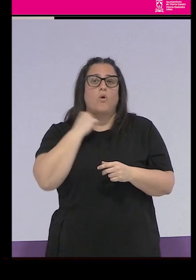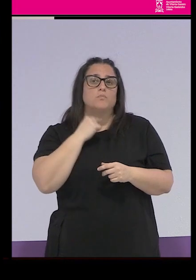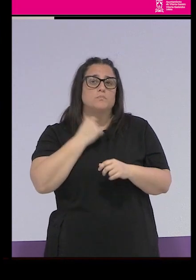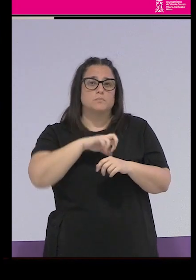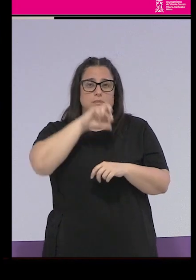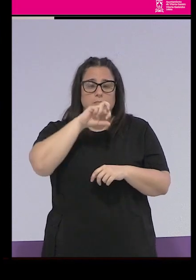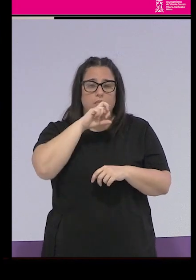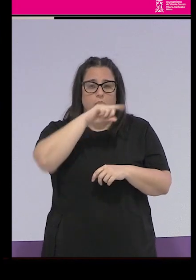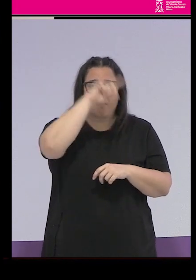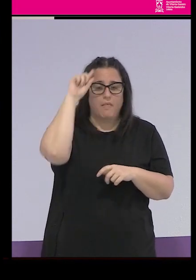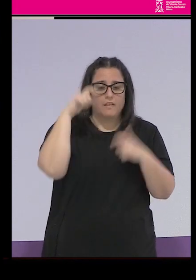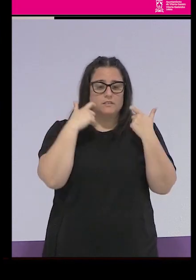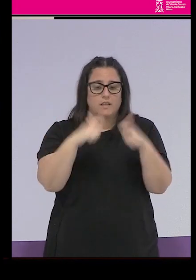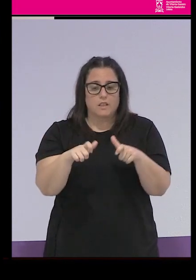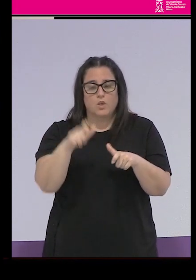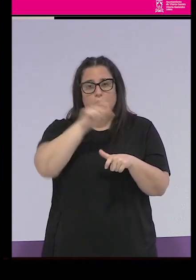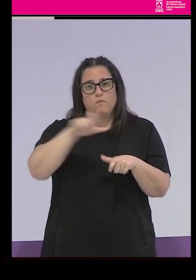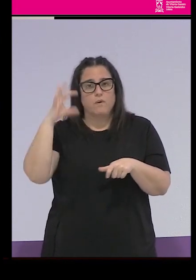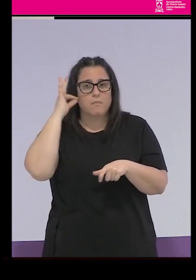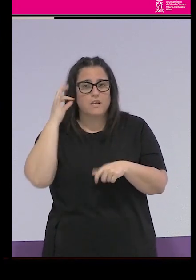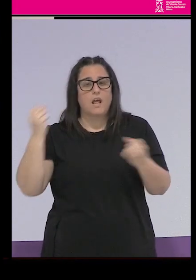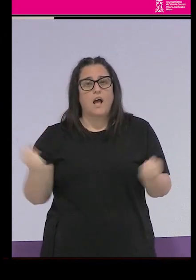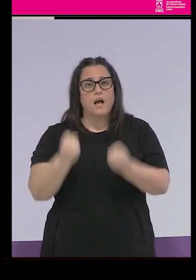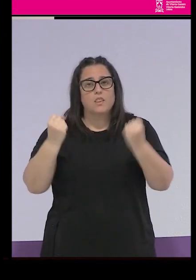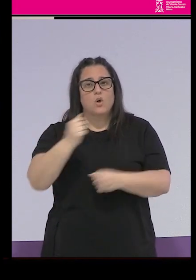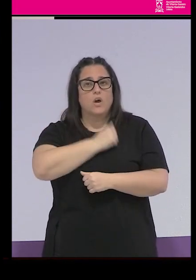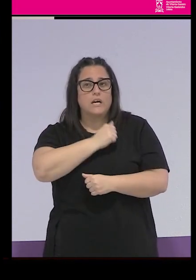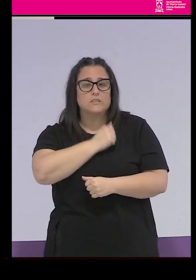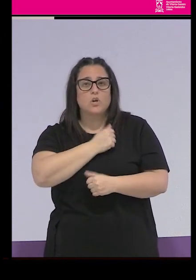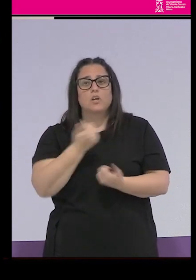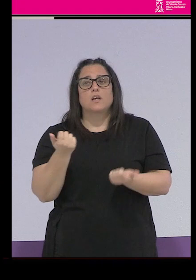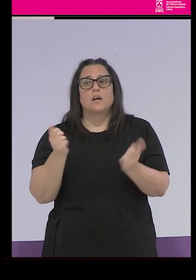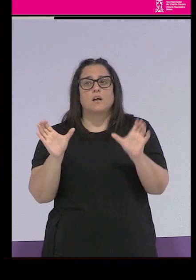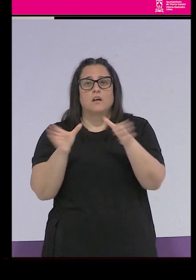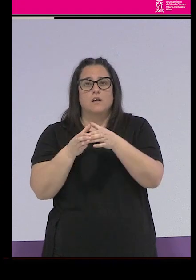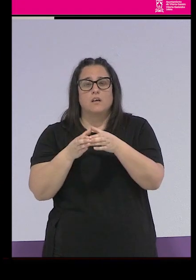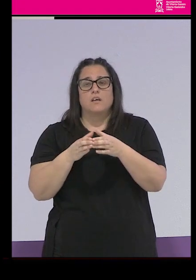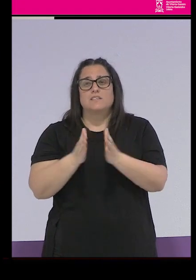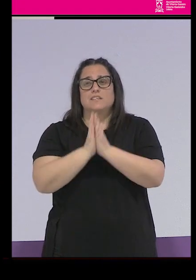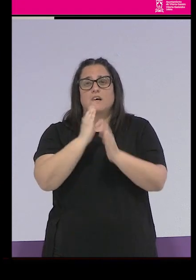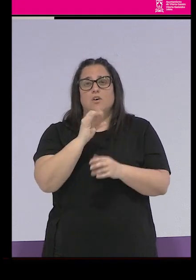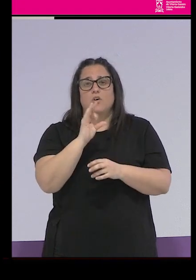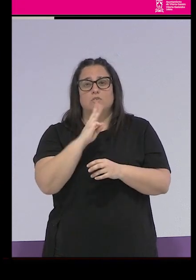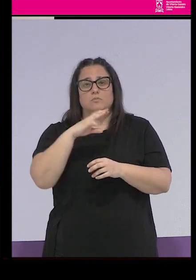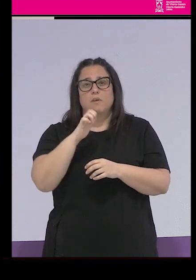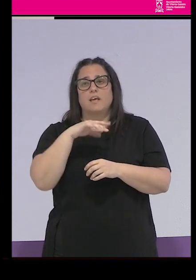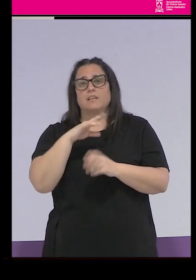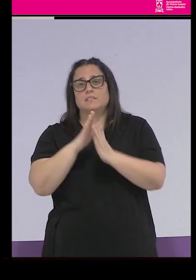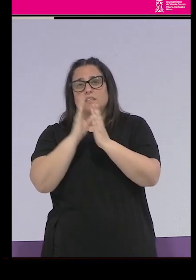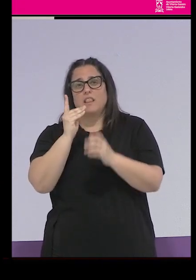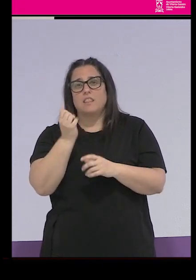la sección femenina, de las mujeres de acción católica, de la Federación de las Hermandades de San Cosme y San Damián, que eran médicos y